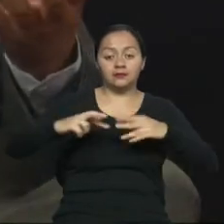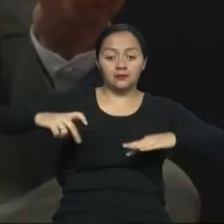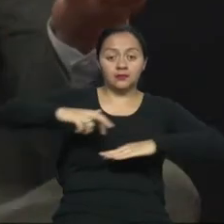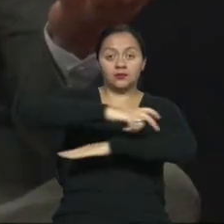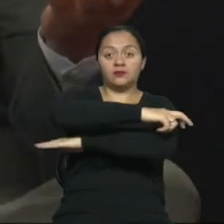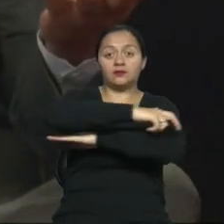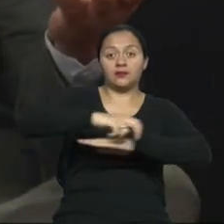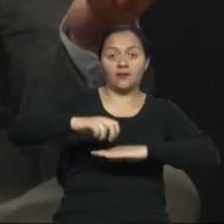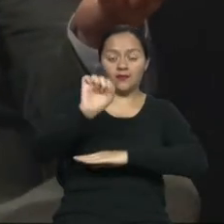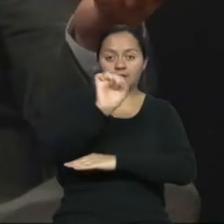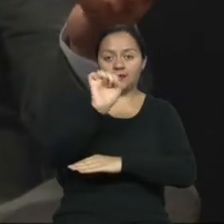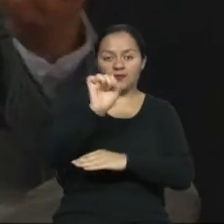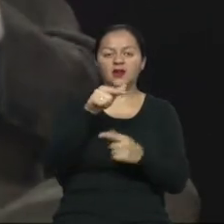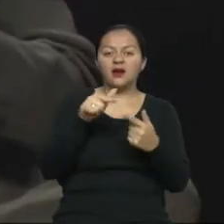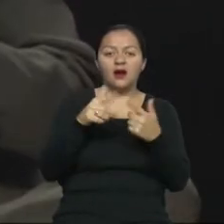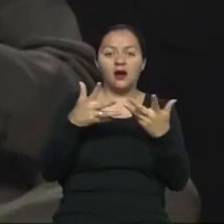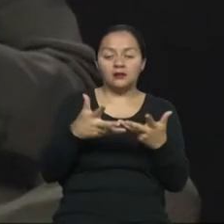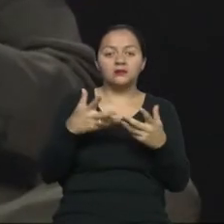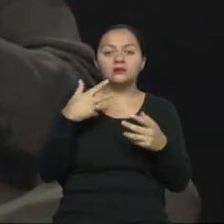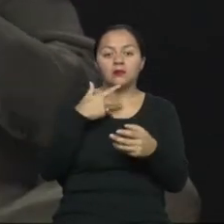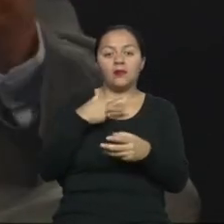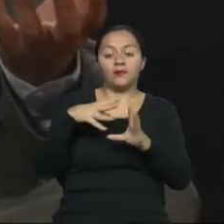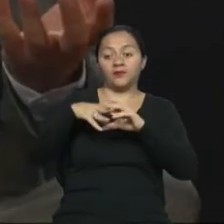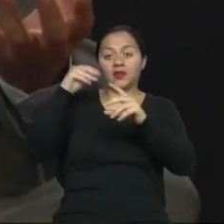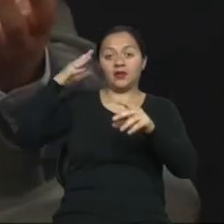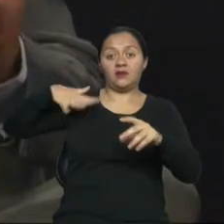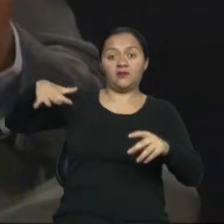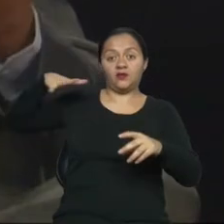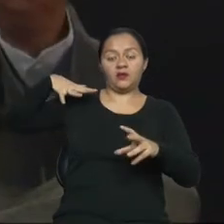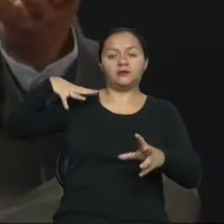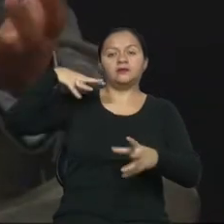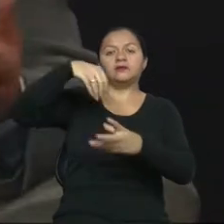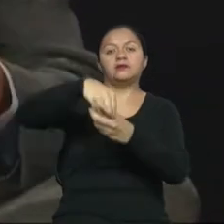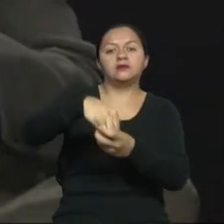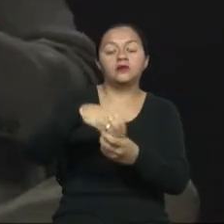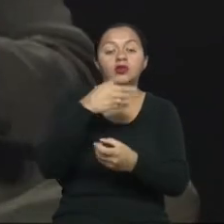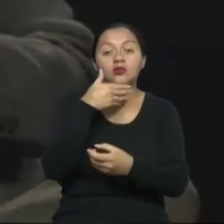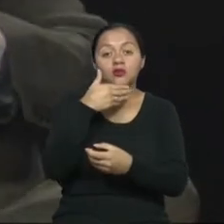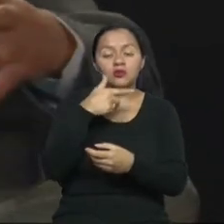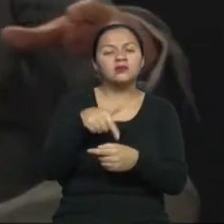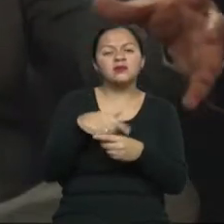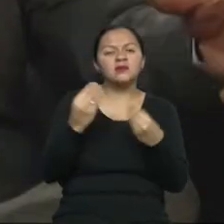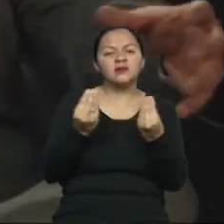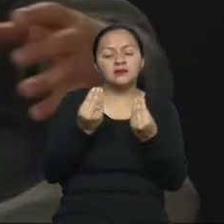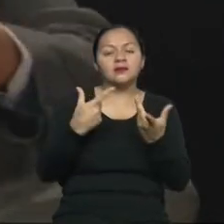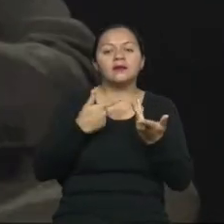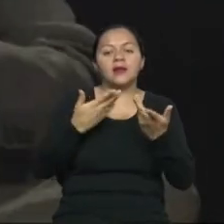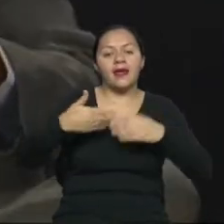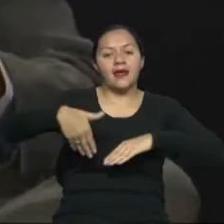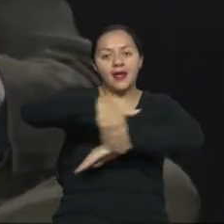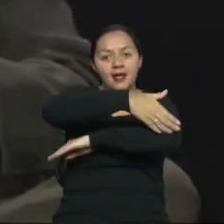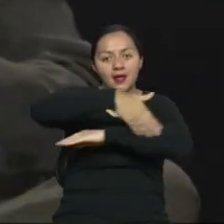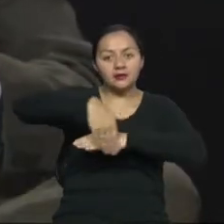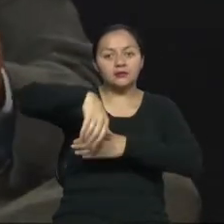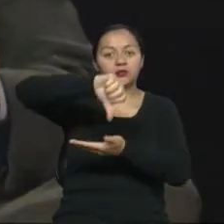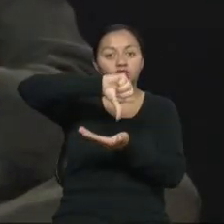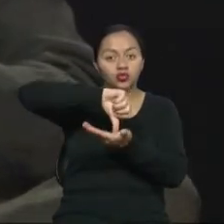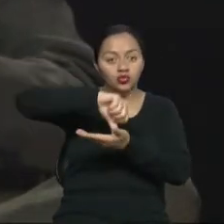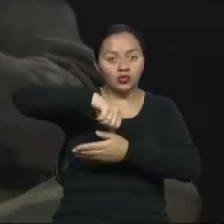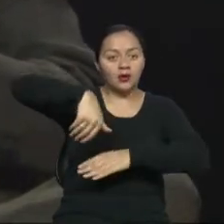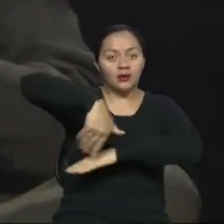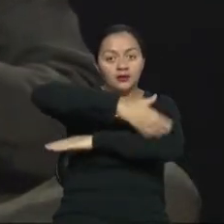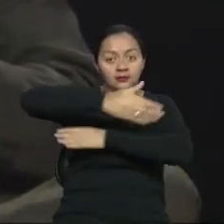peatonales. Estoy hablando desde afuera hacia adentro. Y cuando comenzamos a topar lo que son las calles, la ciudad, la avenida, el urbanismo,